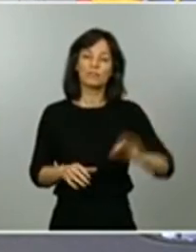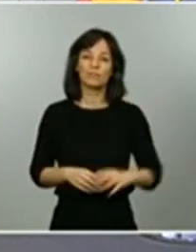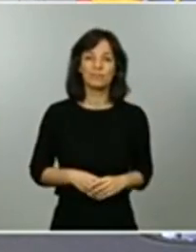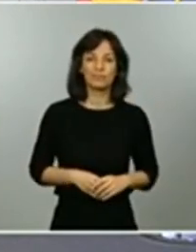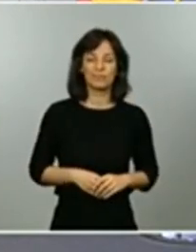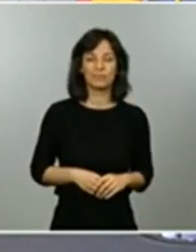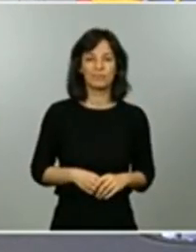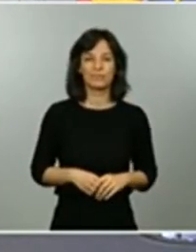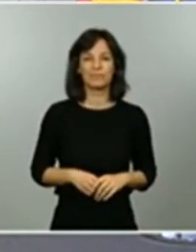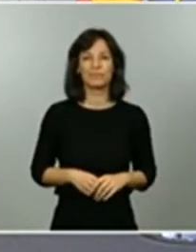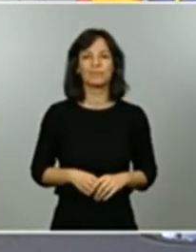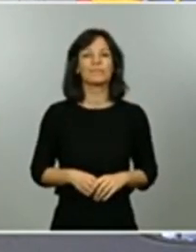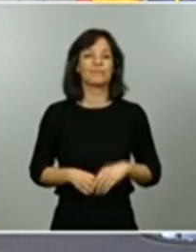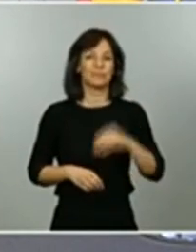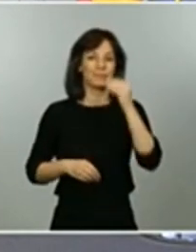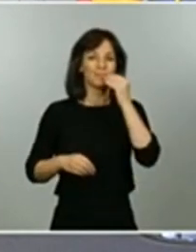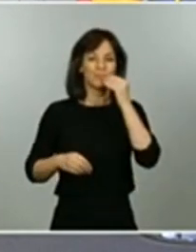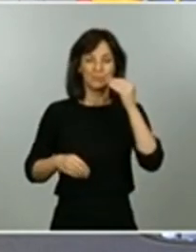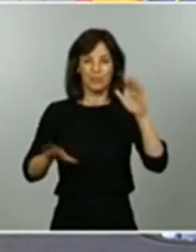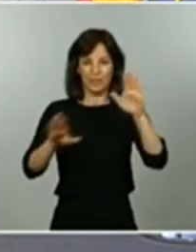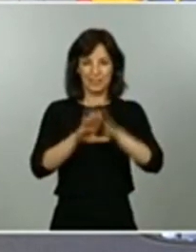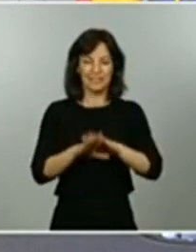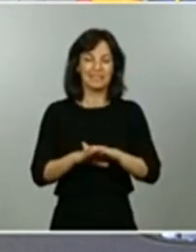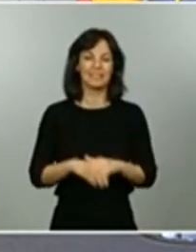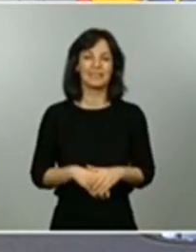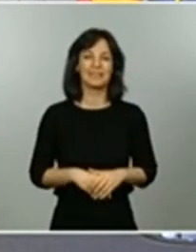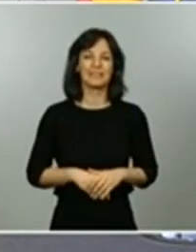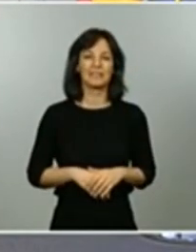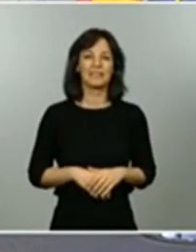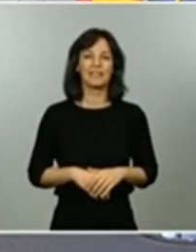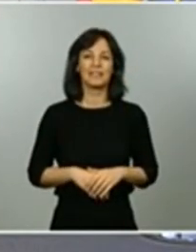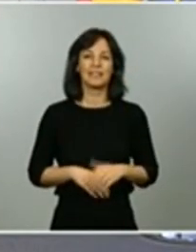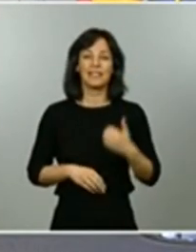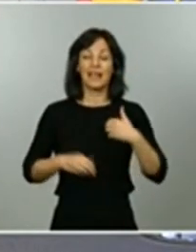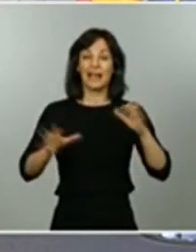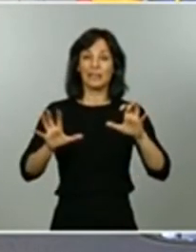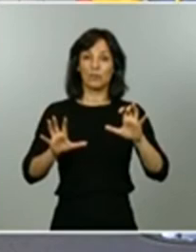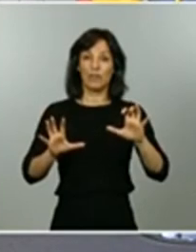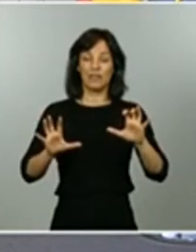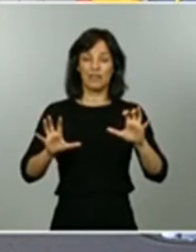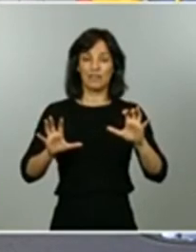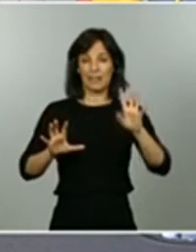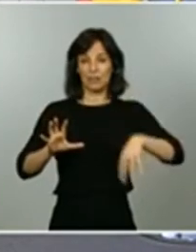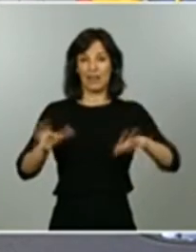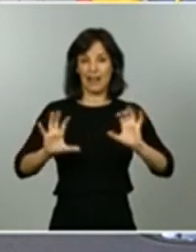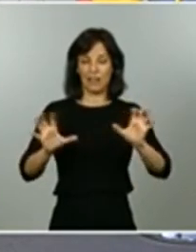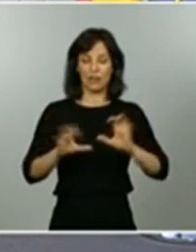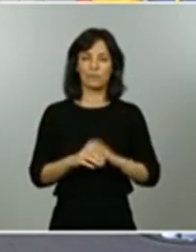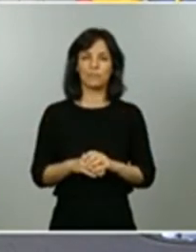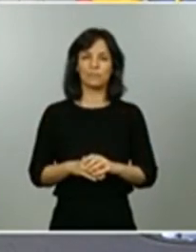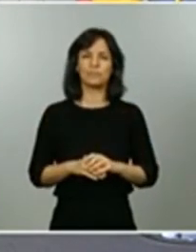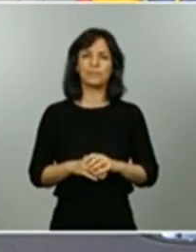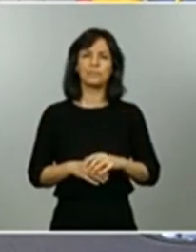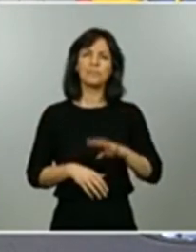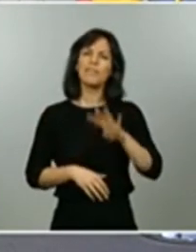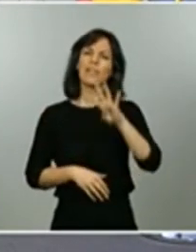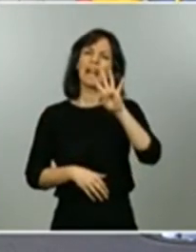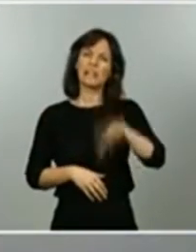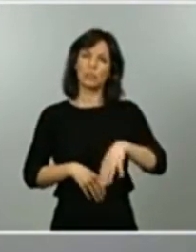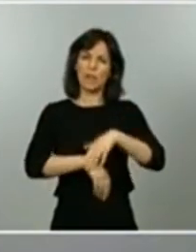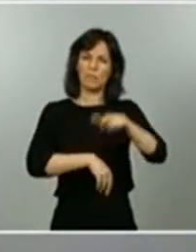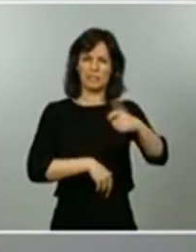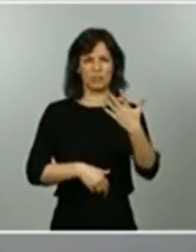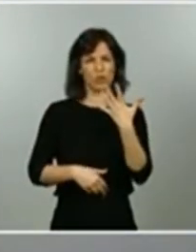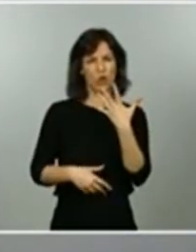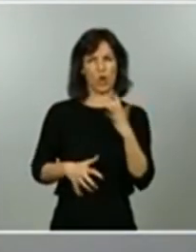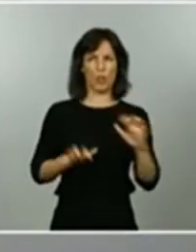buena noche Ministra Illa Buenas noches Doctor Simón Marcurado de Cataluña Radio Ministro centrado en Cataluña que la conoce bien territorialmente ¿han detectado alguna